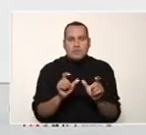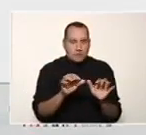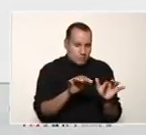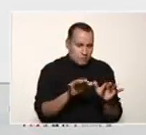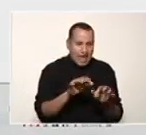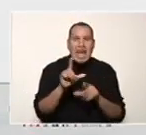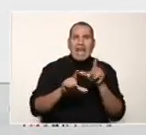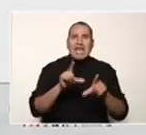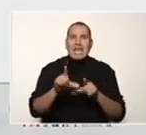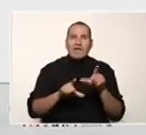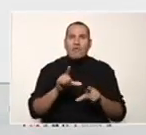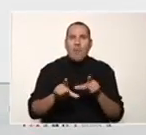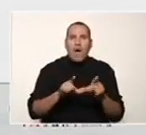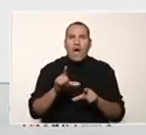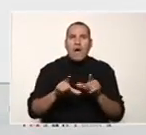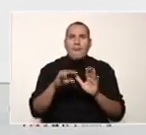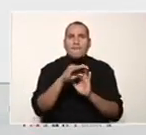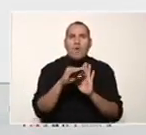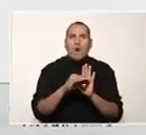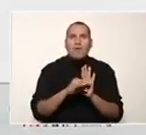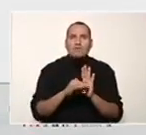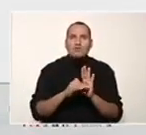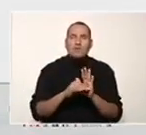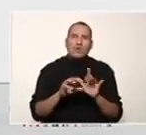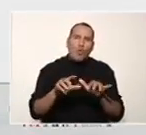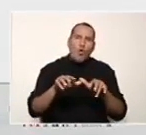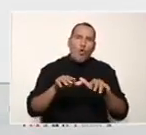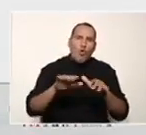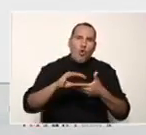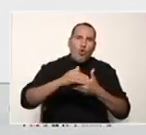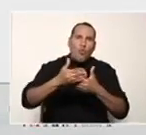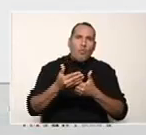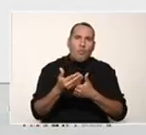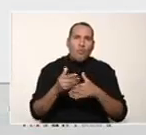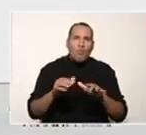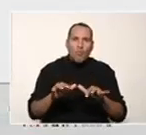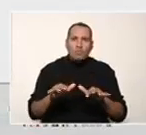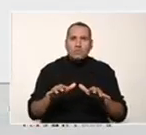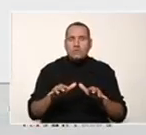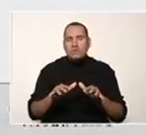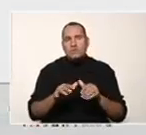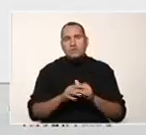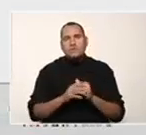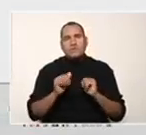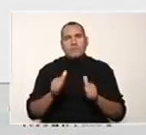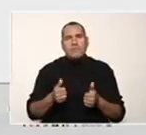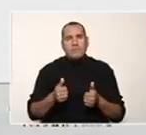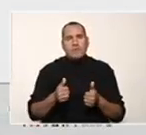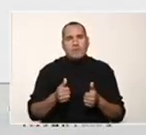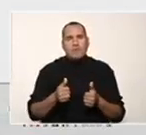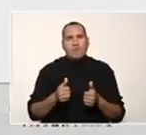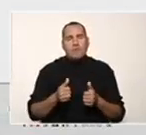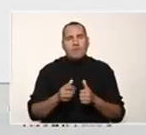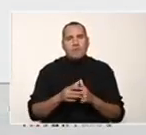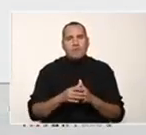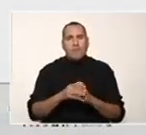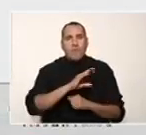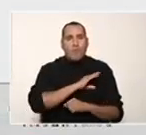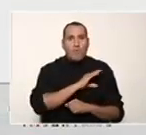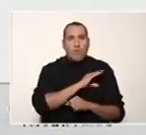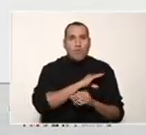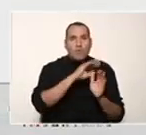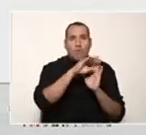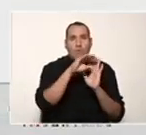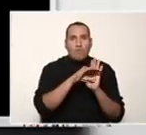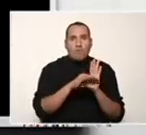varios lenguajes de programación. En este caso, lo vamos a utilizar para programar en Python. Iniciaremos con grabar nuestro programa,